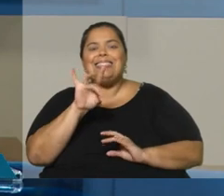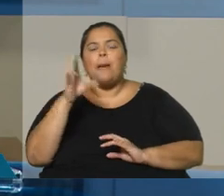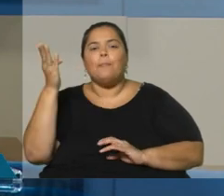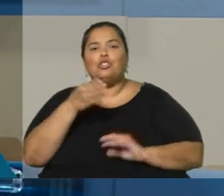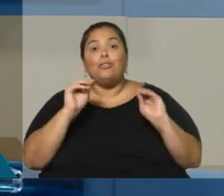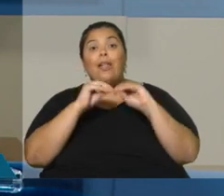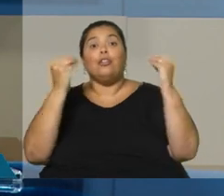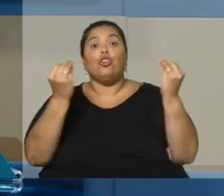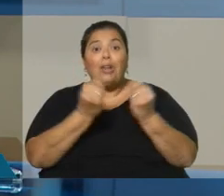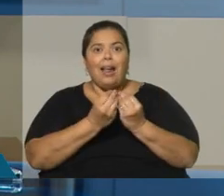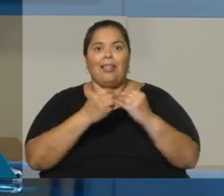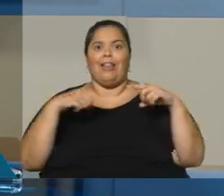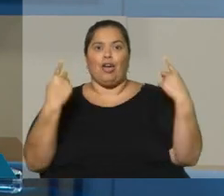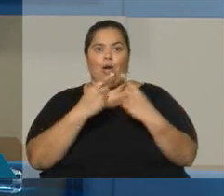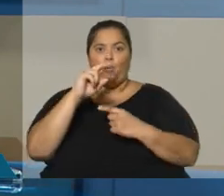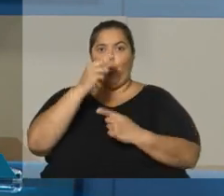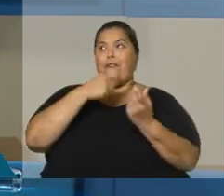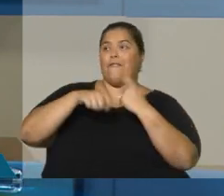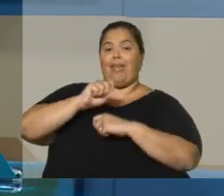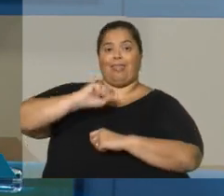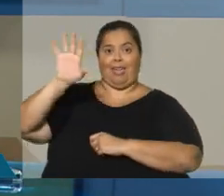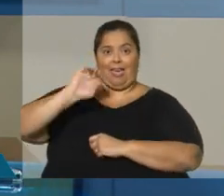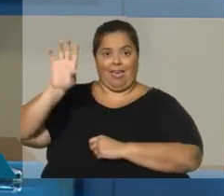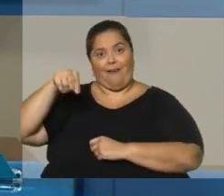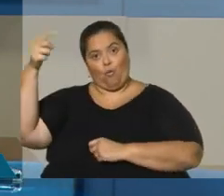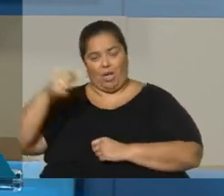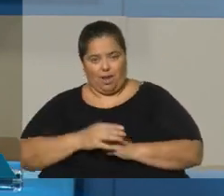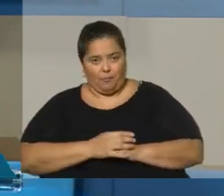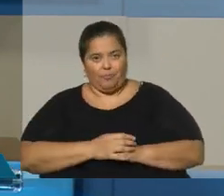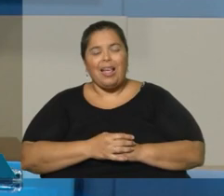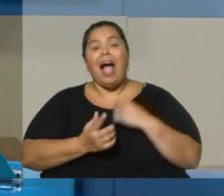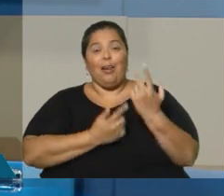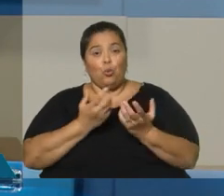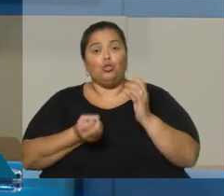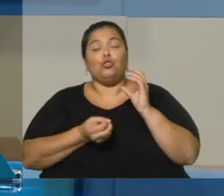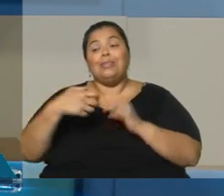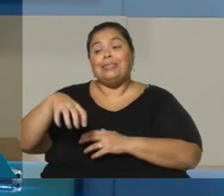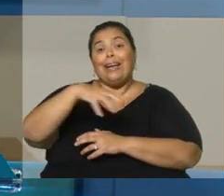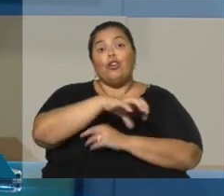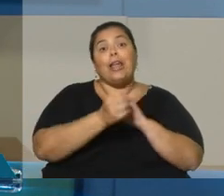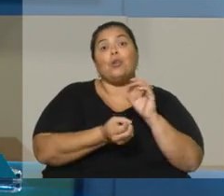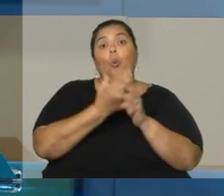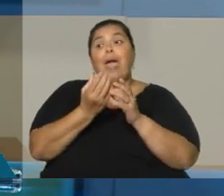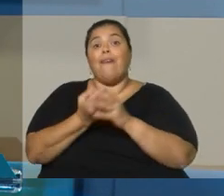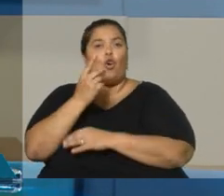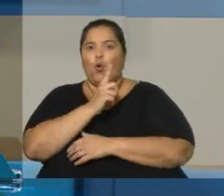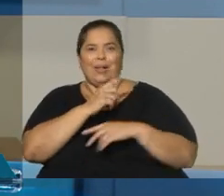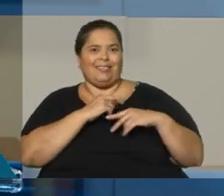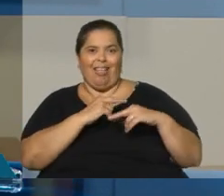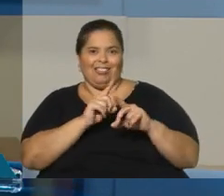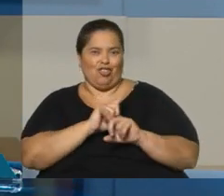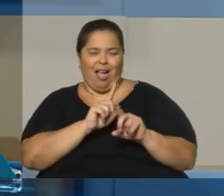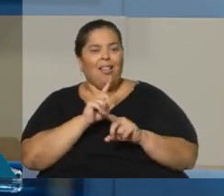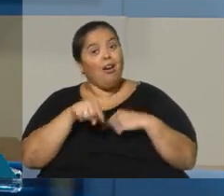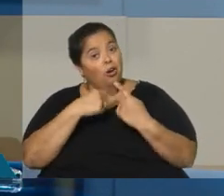de lo que colocamos en el exterior. Sectores emergentes, nuevos, no tradicionales algunos de ellos, que están dando